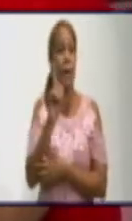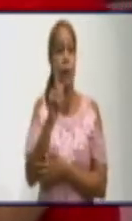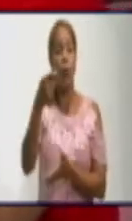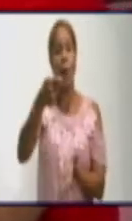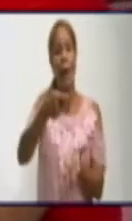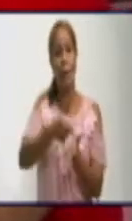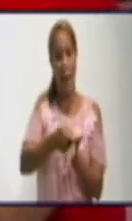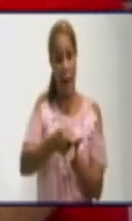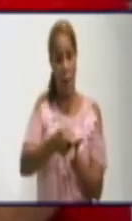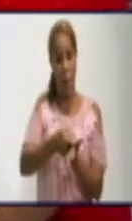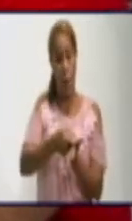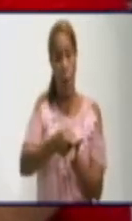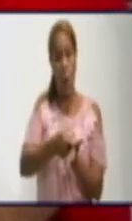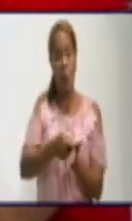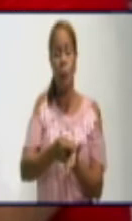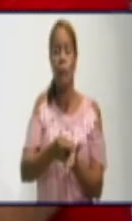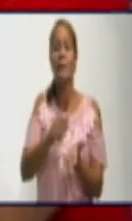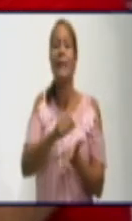servicio del agua.